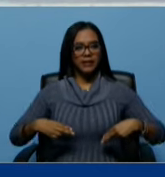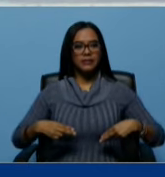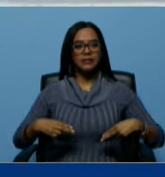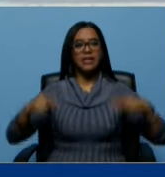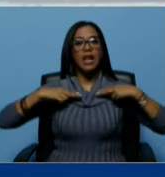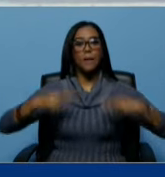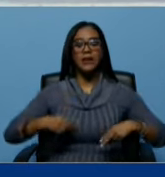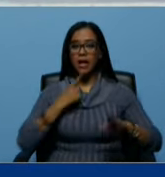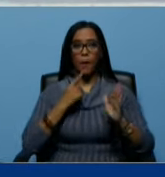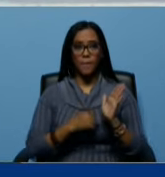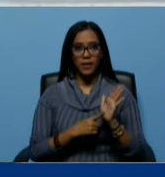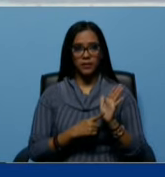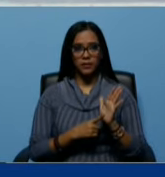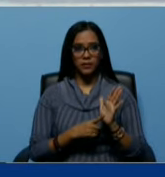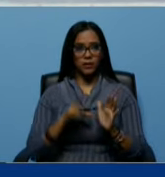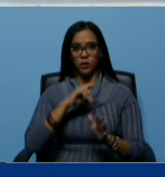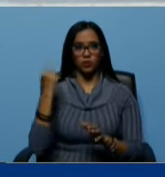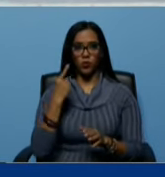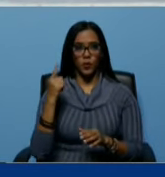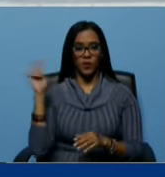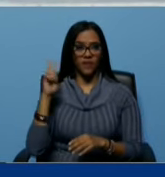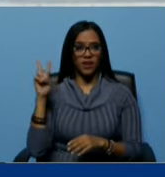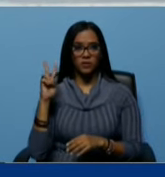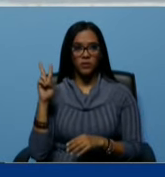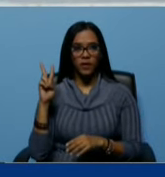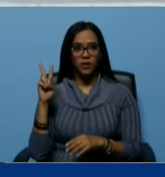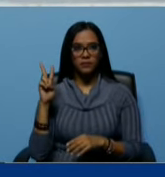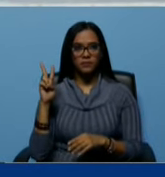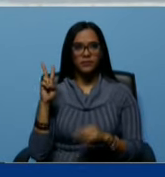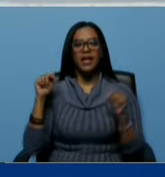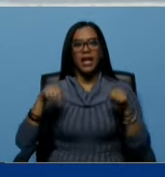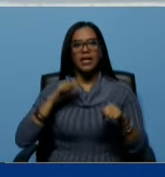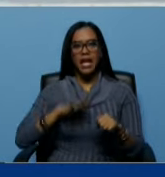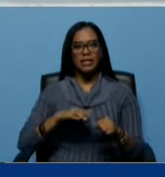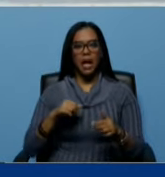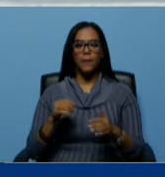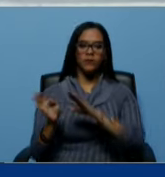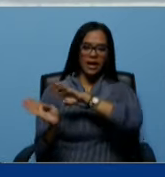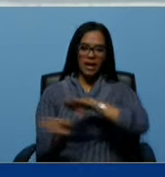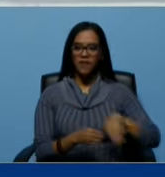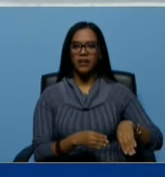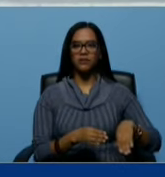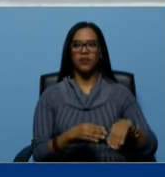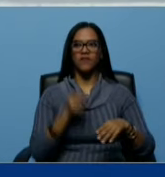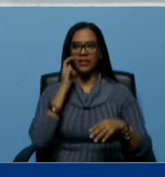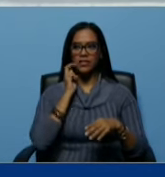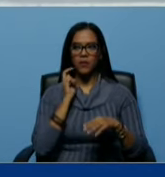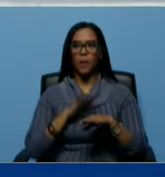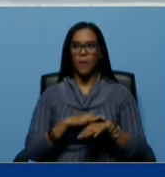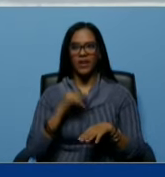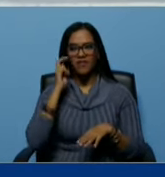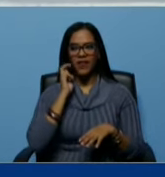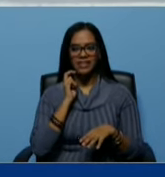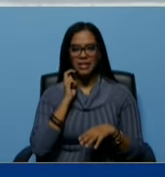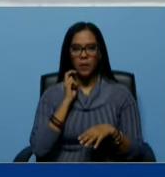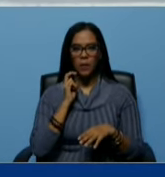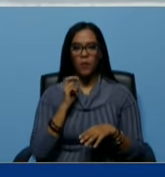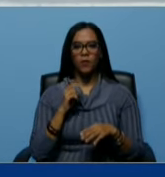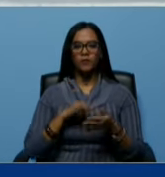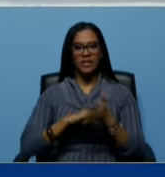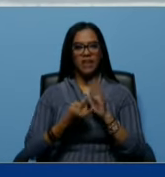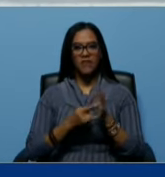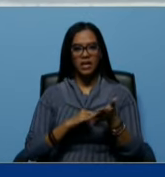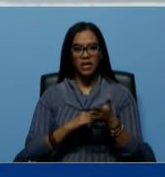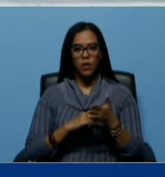humanidad entera no solo es por Venezuela aquí estamos derrotando el fascismo porque el fascismo definió el